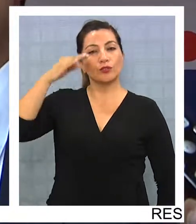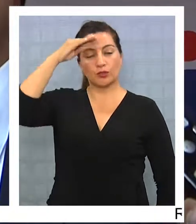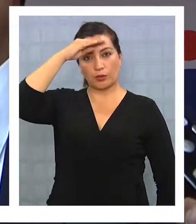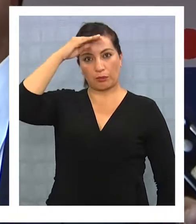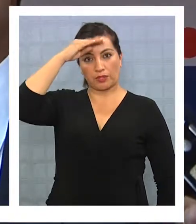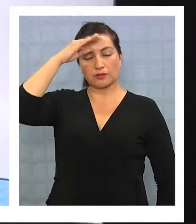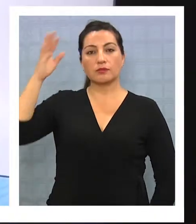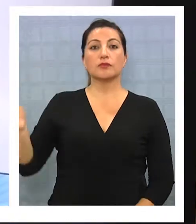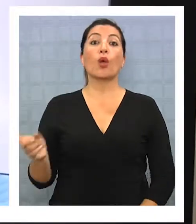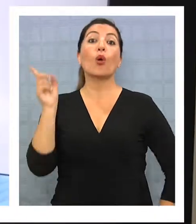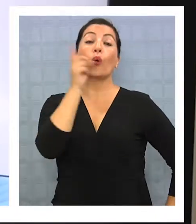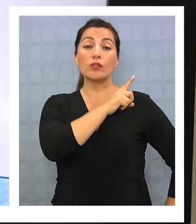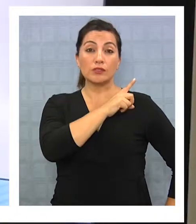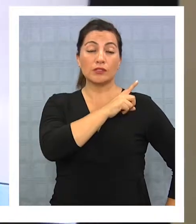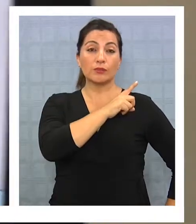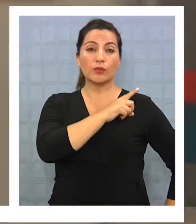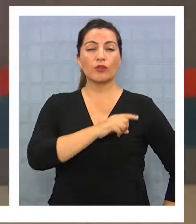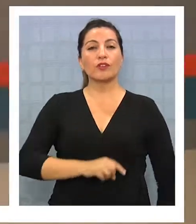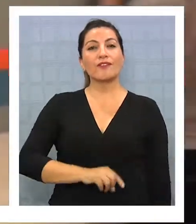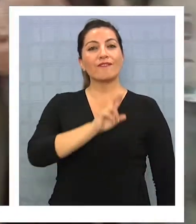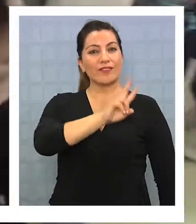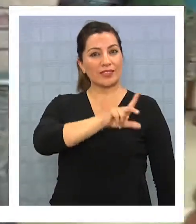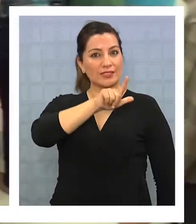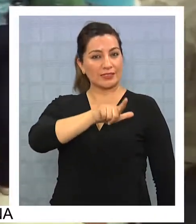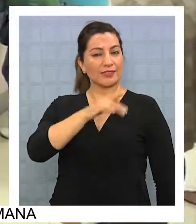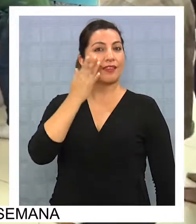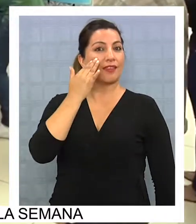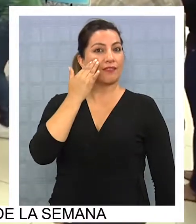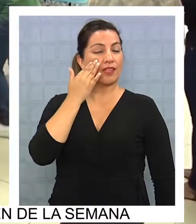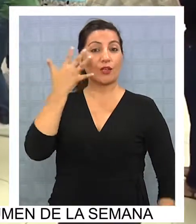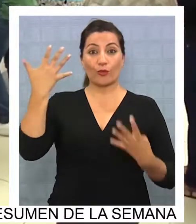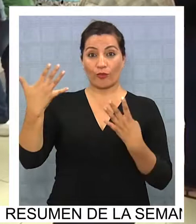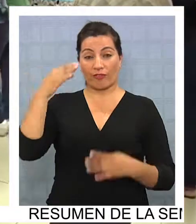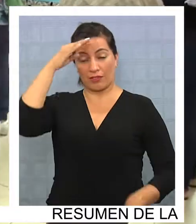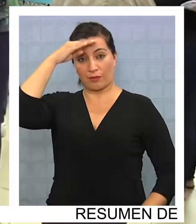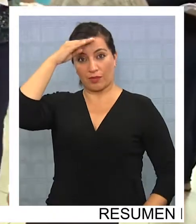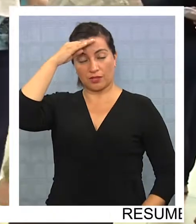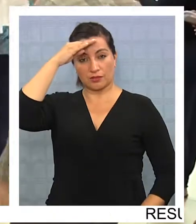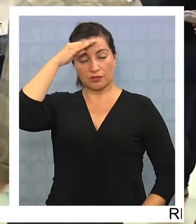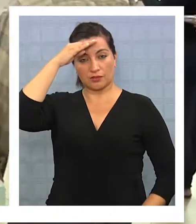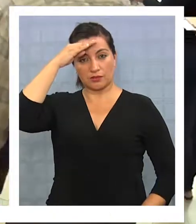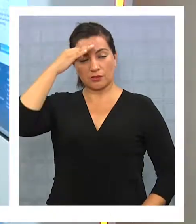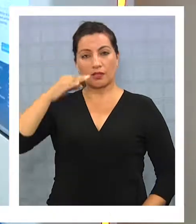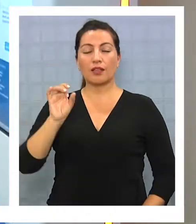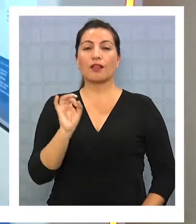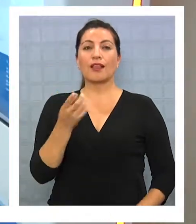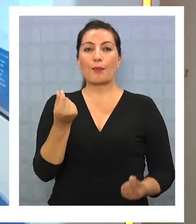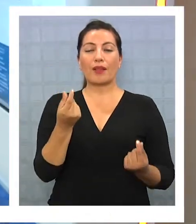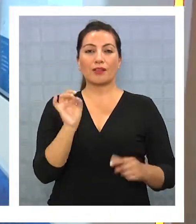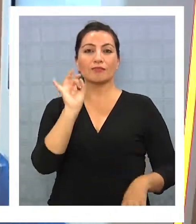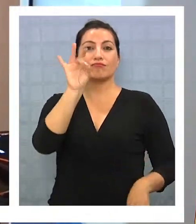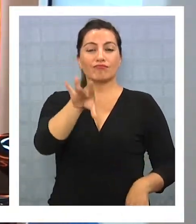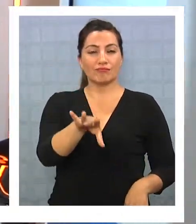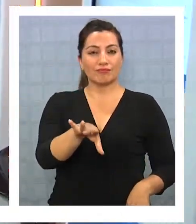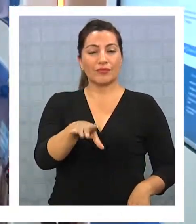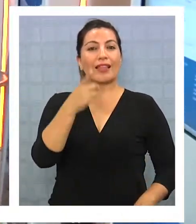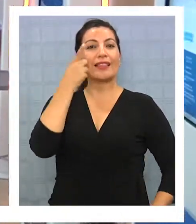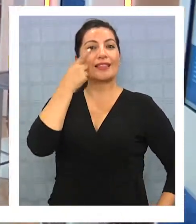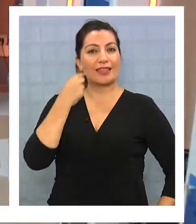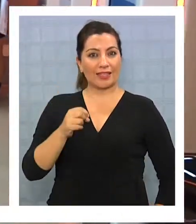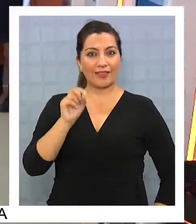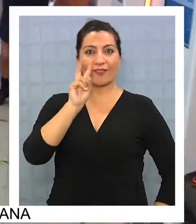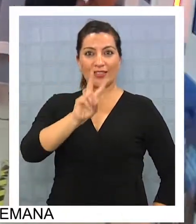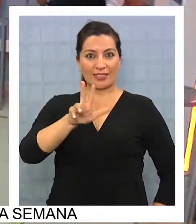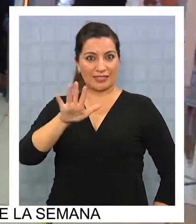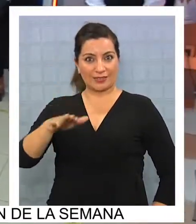18 de mayo. Y por último, quienes declaren entre el 27 de abril y el 9 de mayo, tendrán el depósito en sus